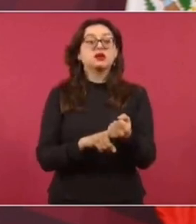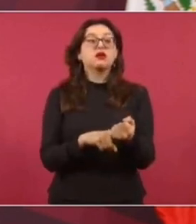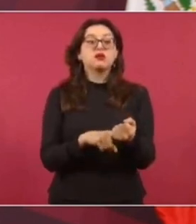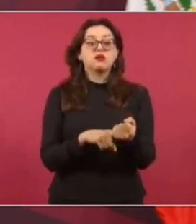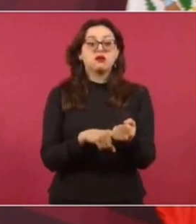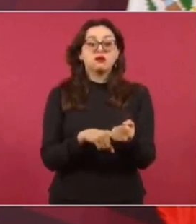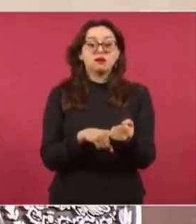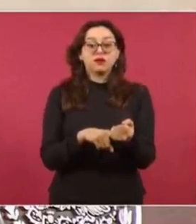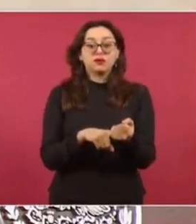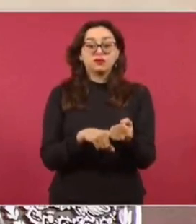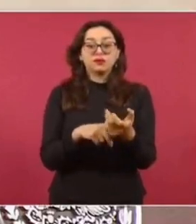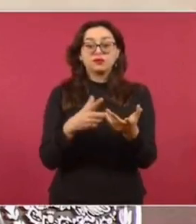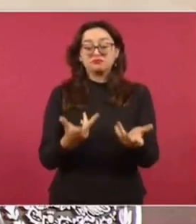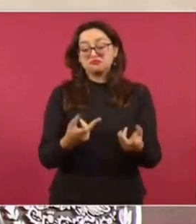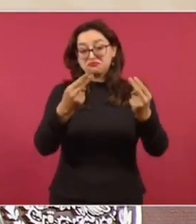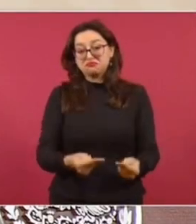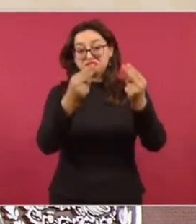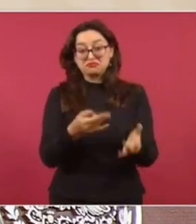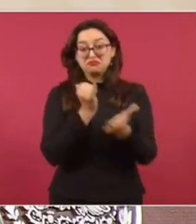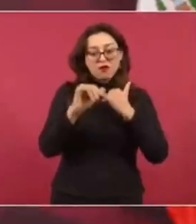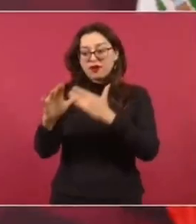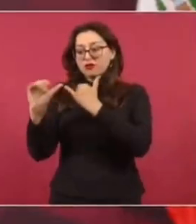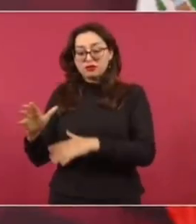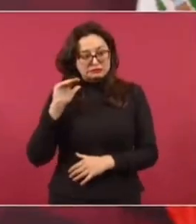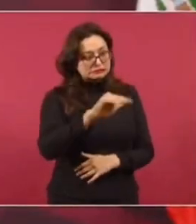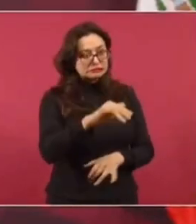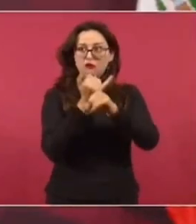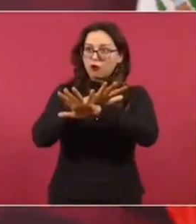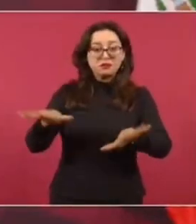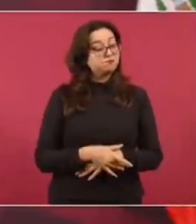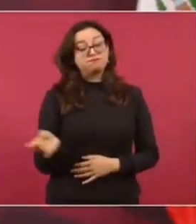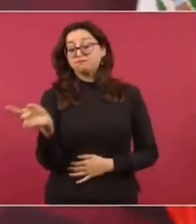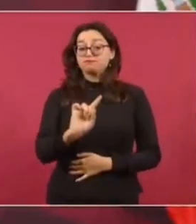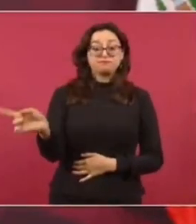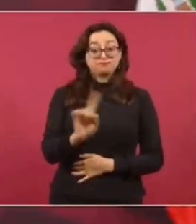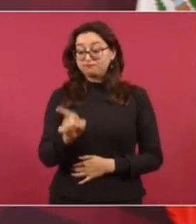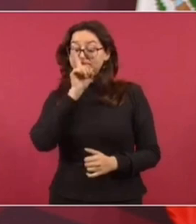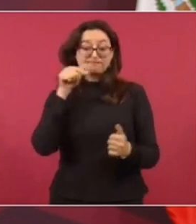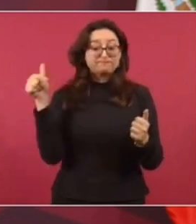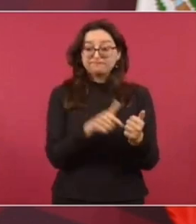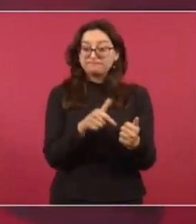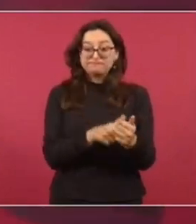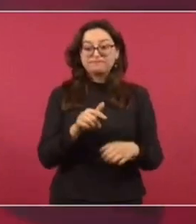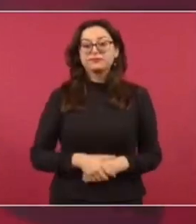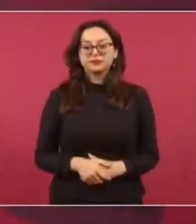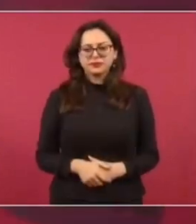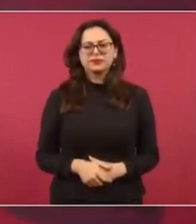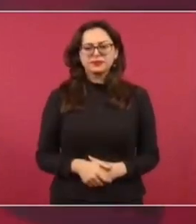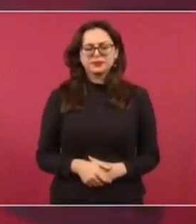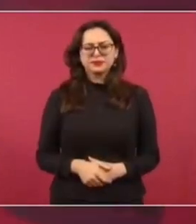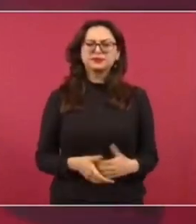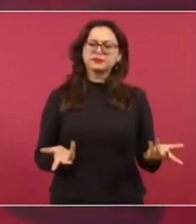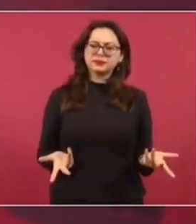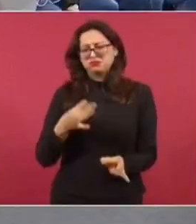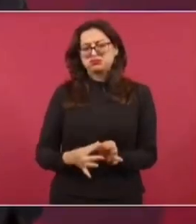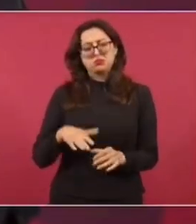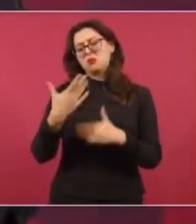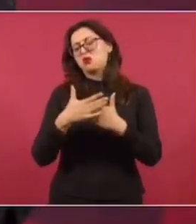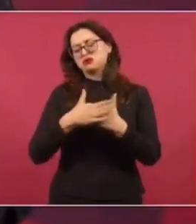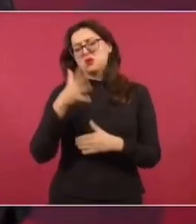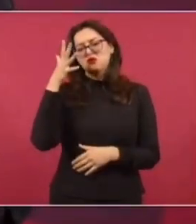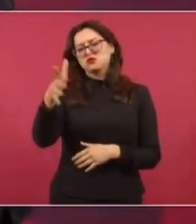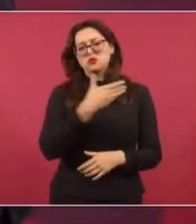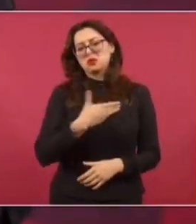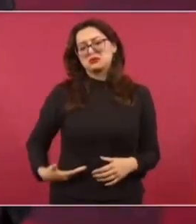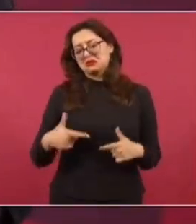llamados hombres de negocio que no pagaban impuestos. ¿Qué han visto los del INAI? De la corrupción que imperaba. Ya